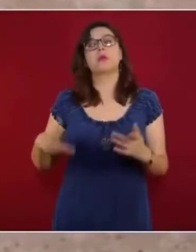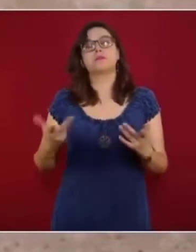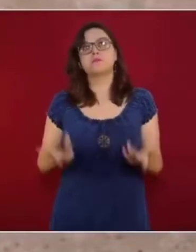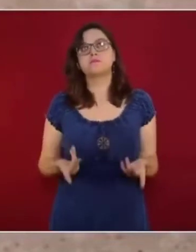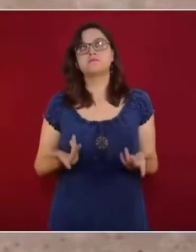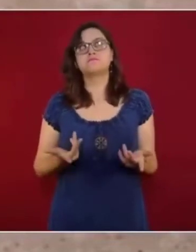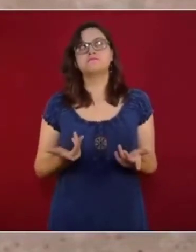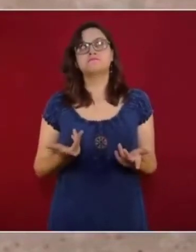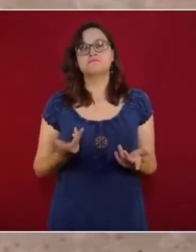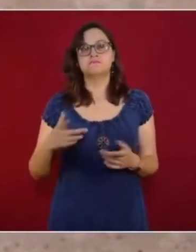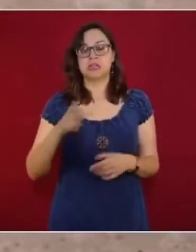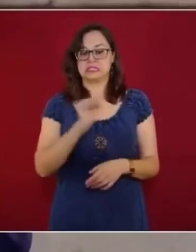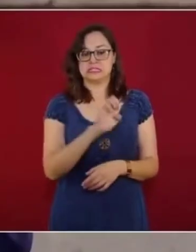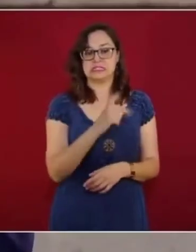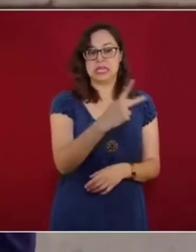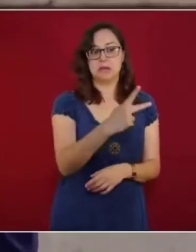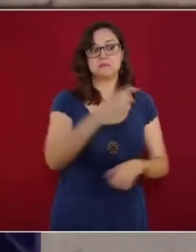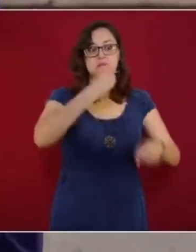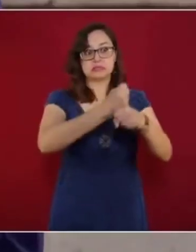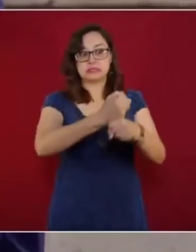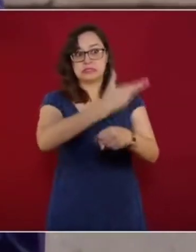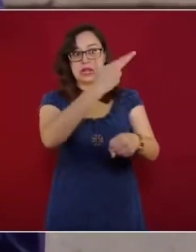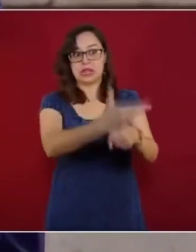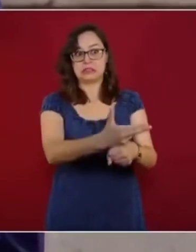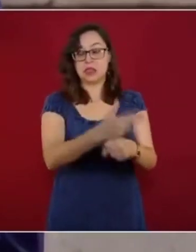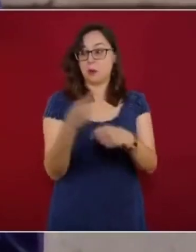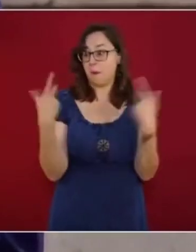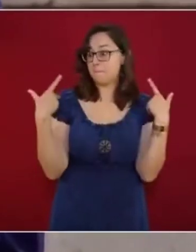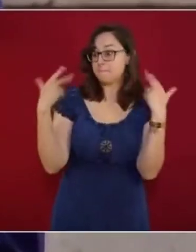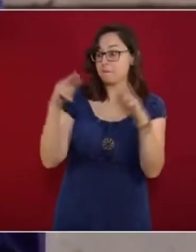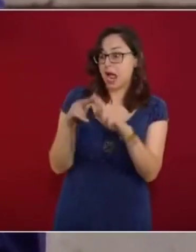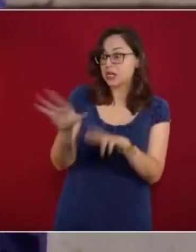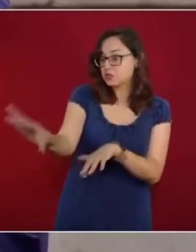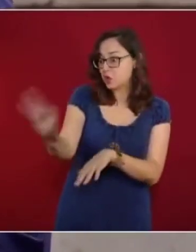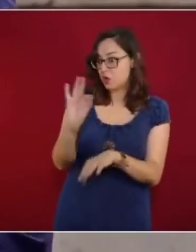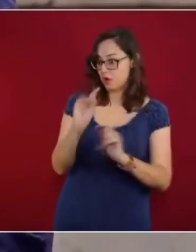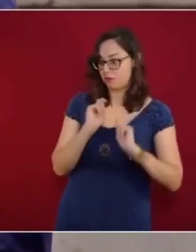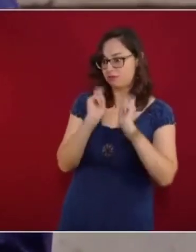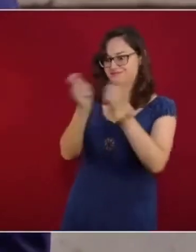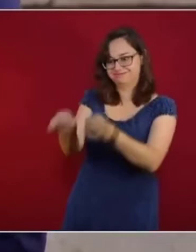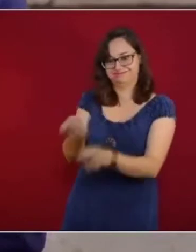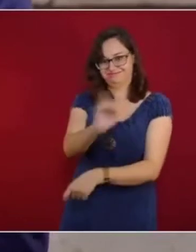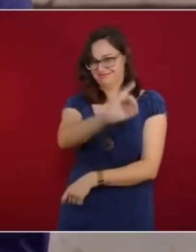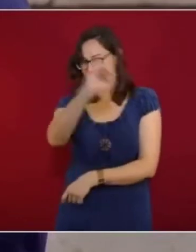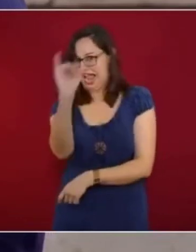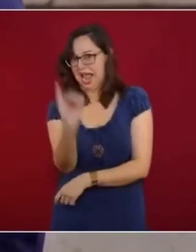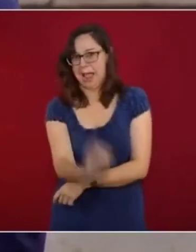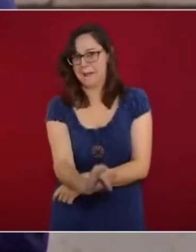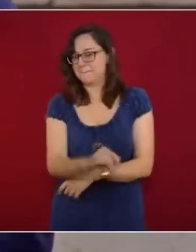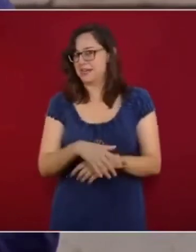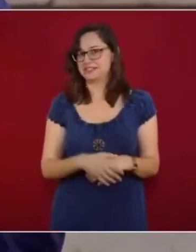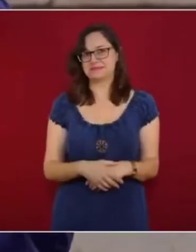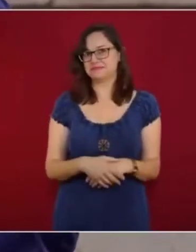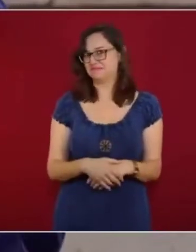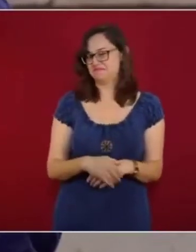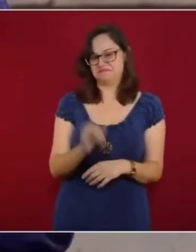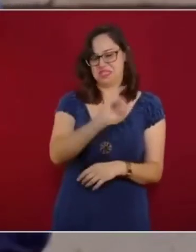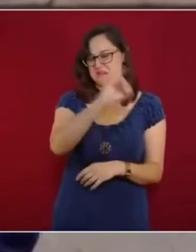escuchando y aplicando. Jamás nos tomaban en cuenta. Y para muchas gentes, como que un maestro, ¿cómo un